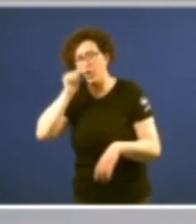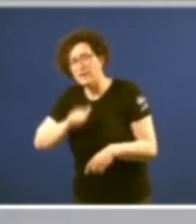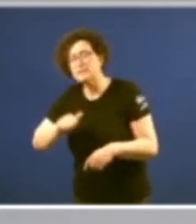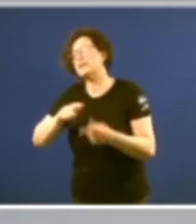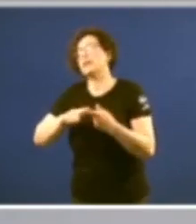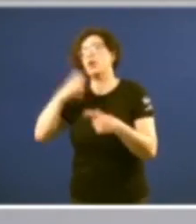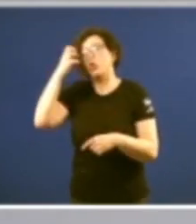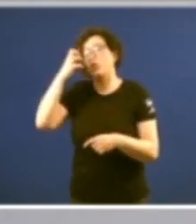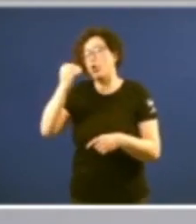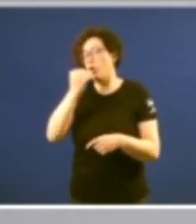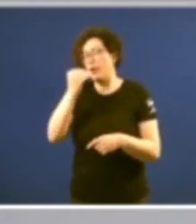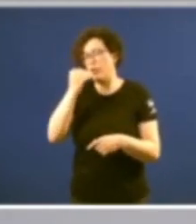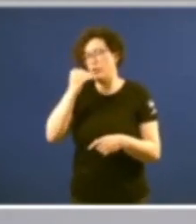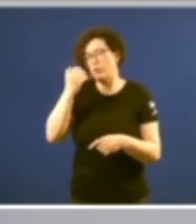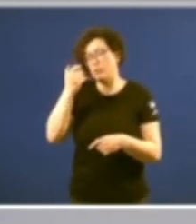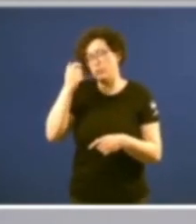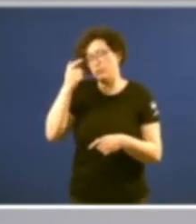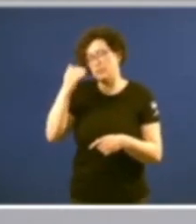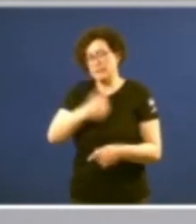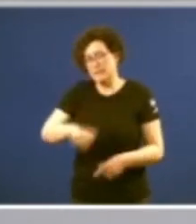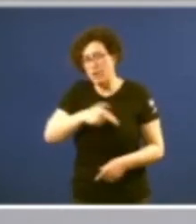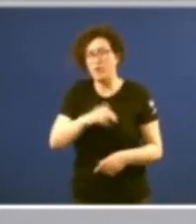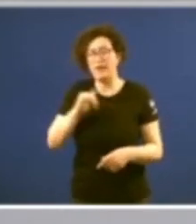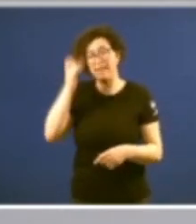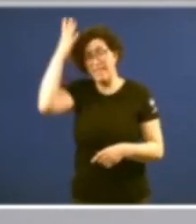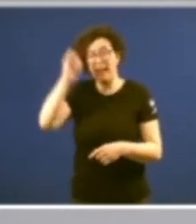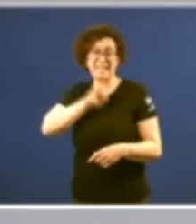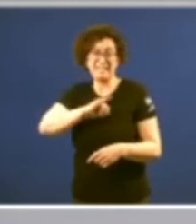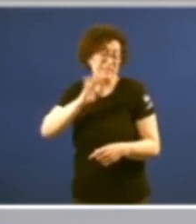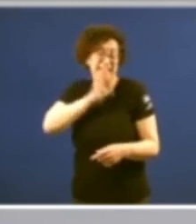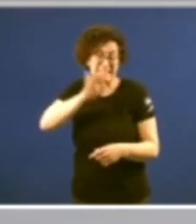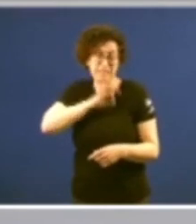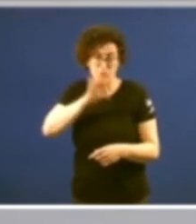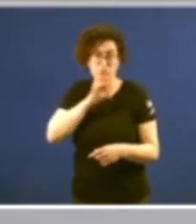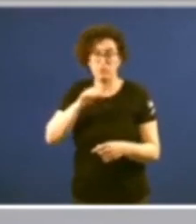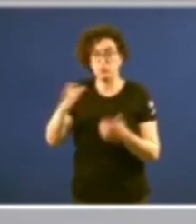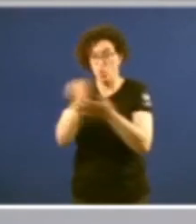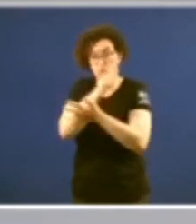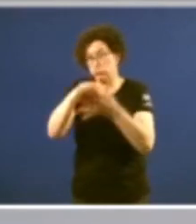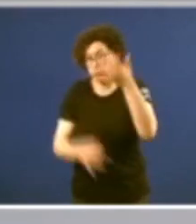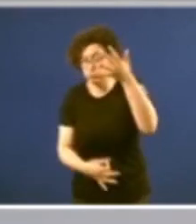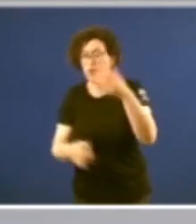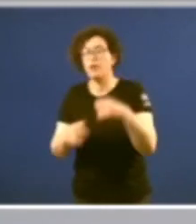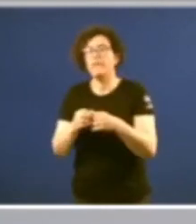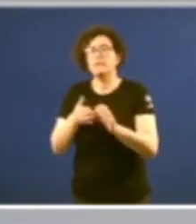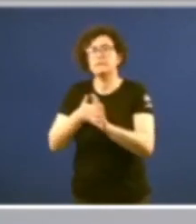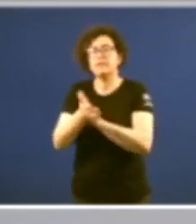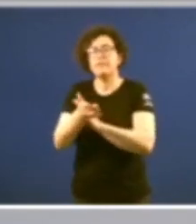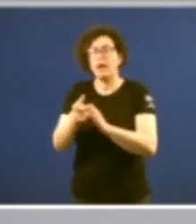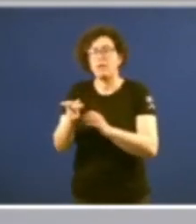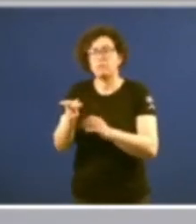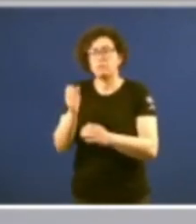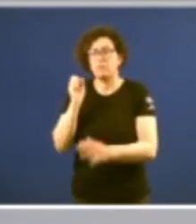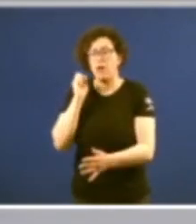Galego de Santiago e do Ideal Galego é sin dúbida unha aposta